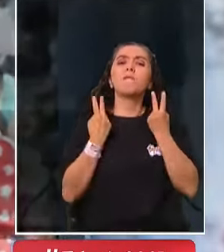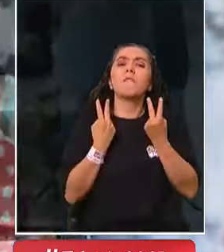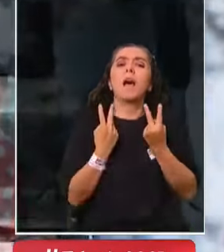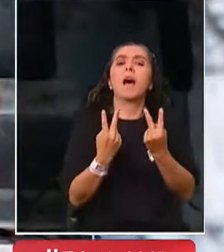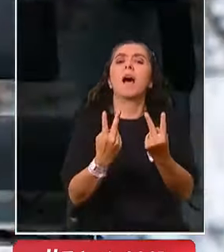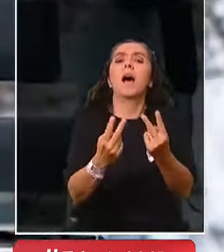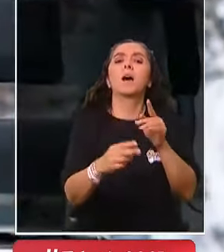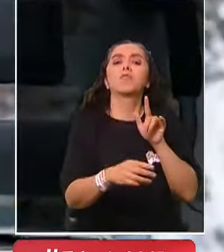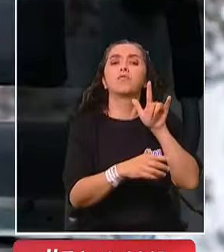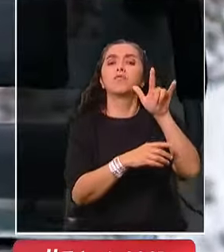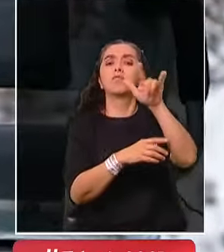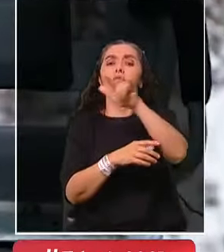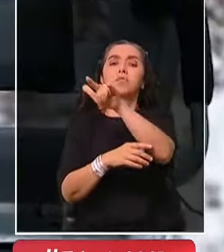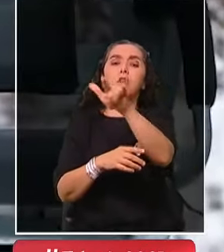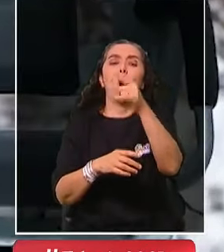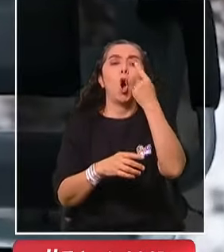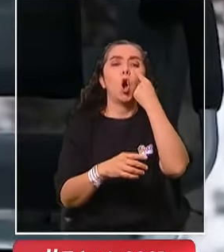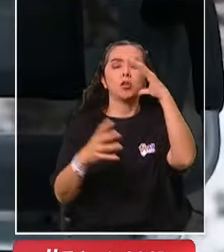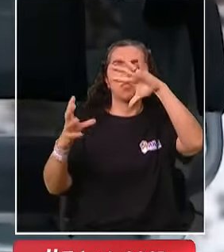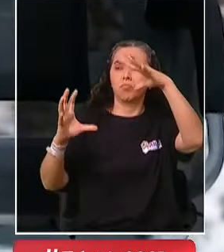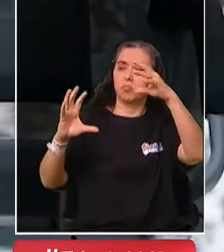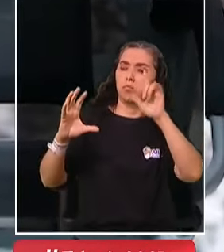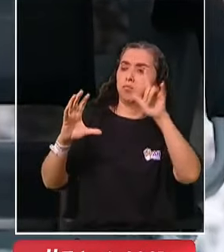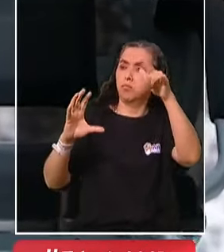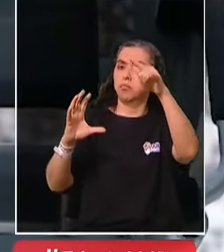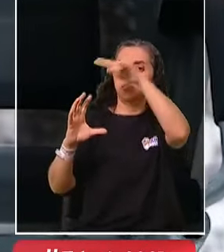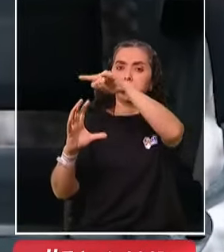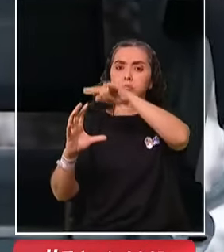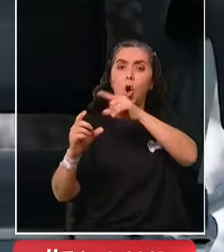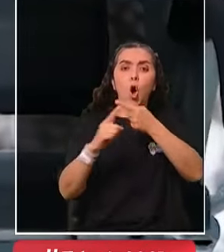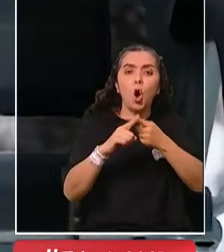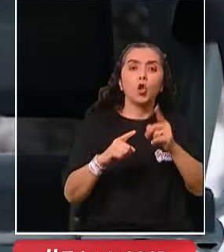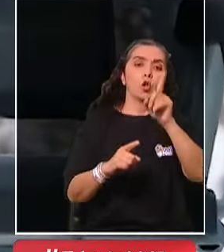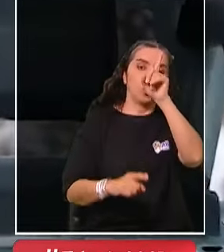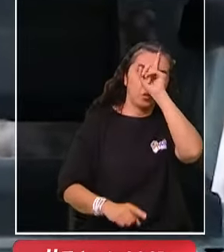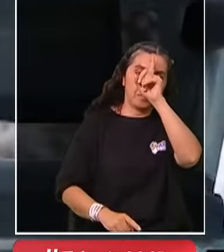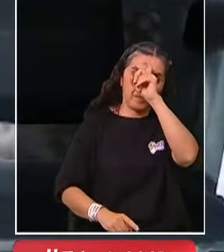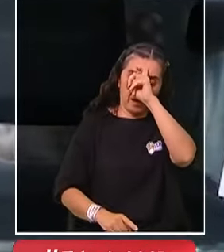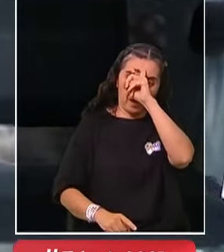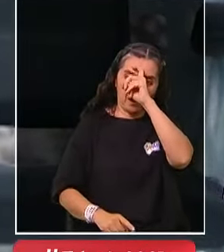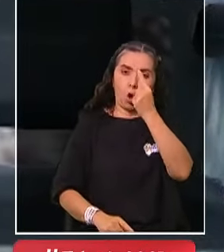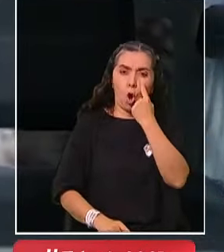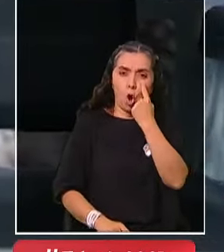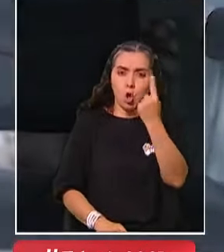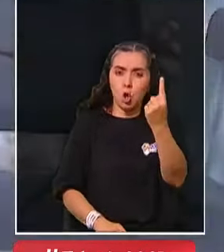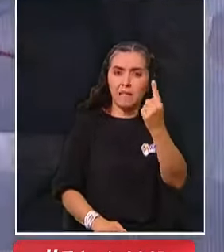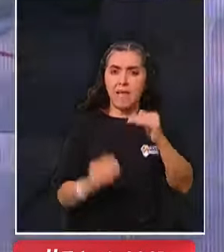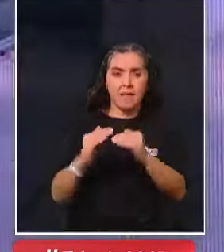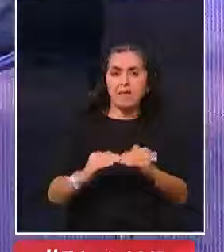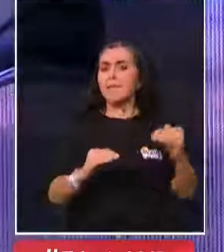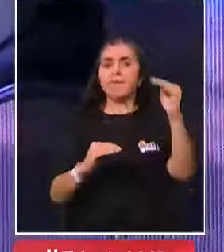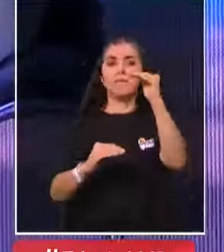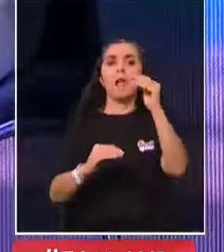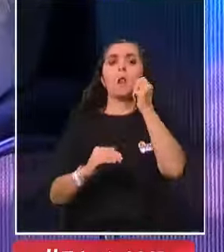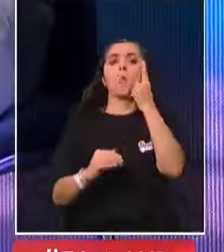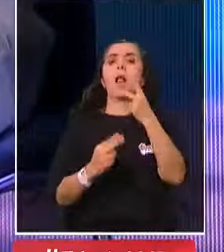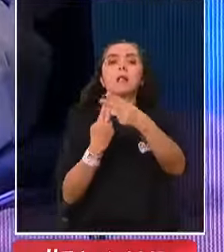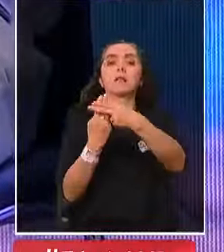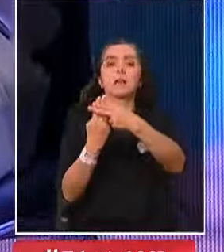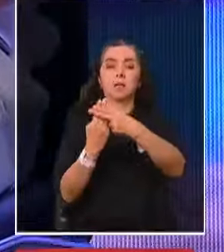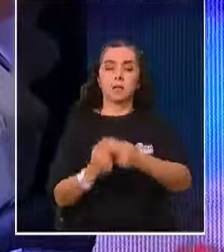a la gente, de conocer otros institutos, otras clínicas, otros hospitales en el mundo. ¿Cuál es el nivel de nuestros institutos?